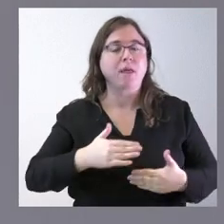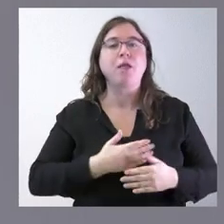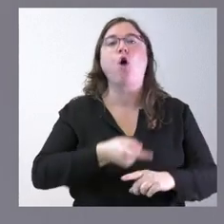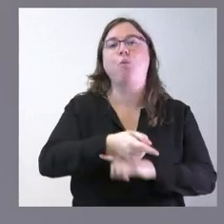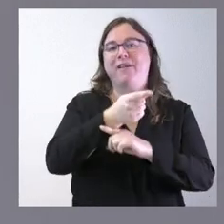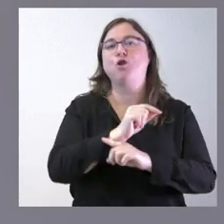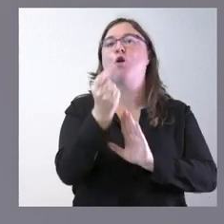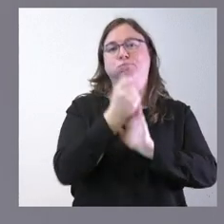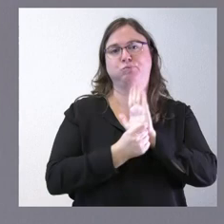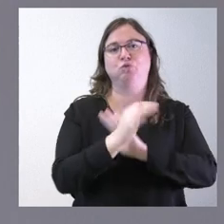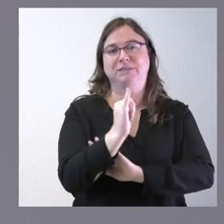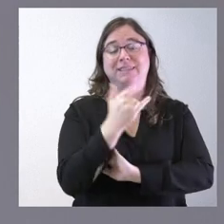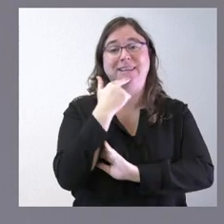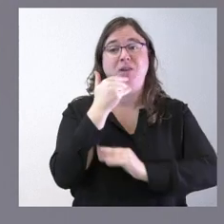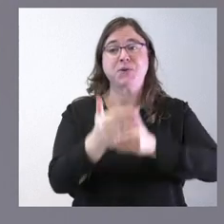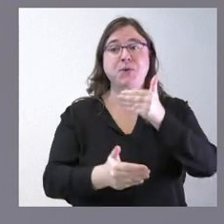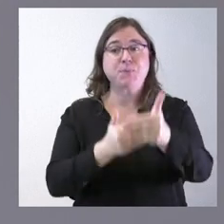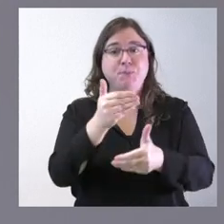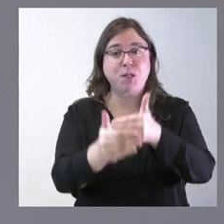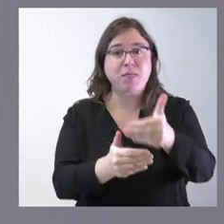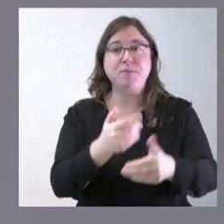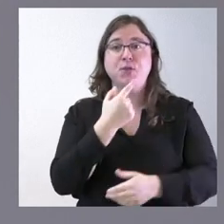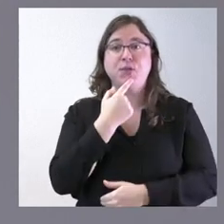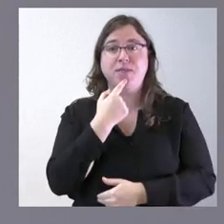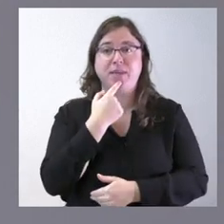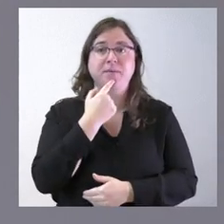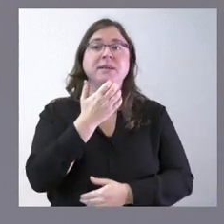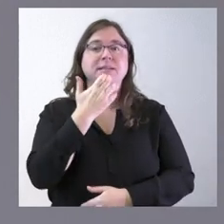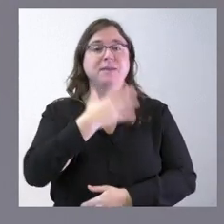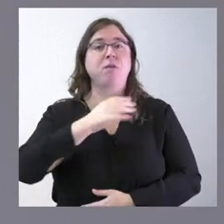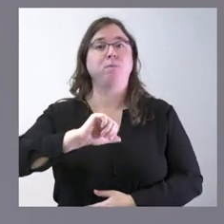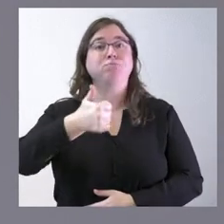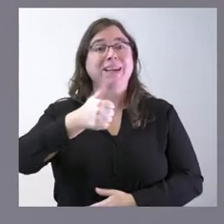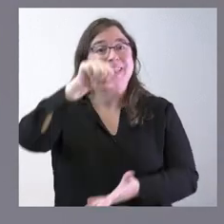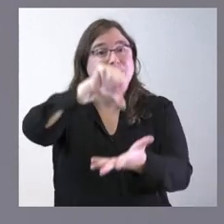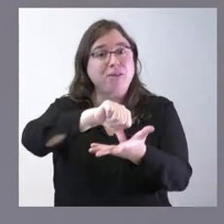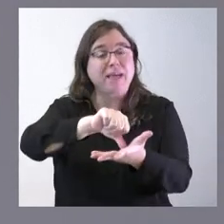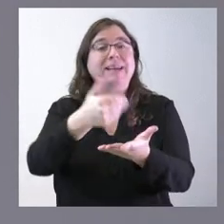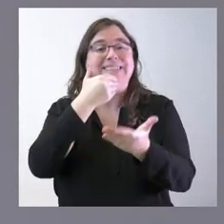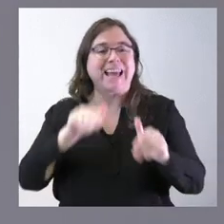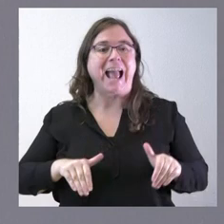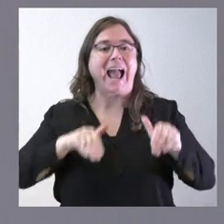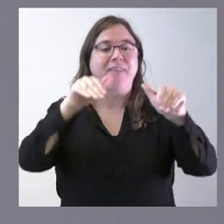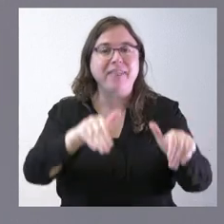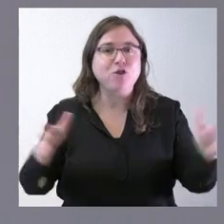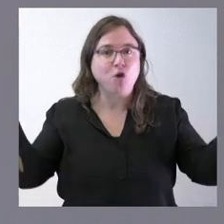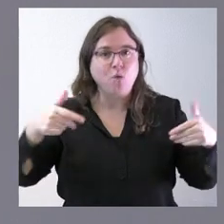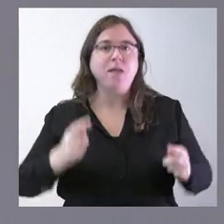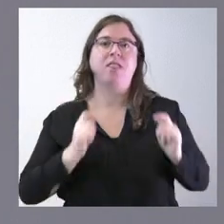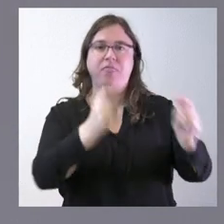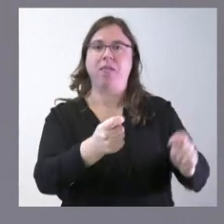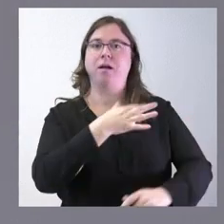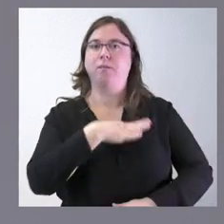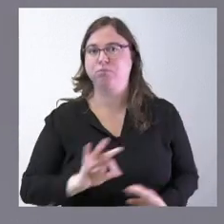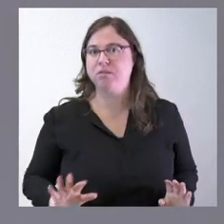Es más, el propio procedimiento de selección establece que incluso se puede otorgar a una ciudad que ni siquiera se haya presentado como candidata. Por tanto,